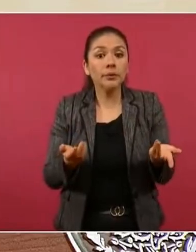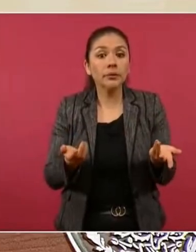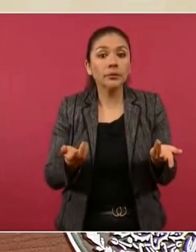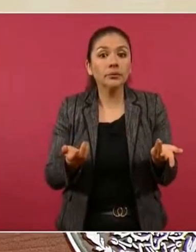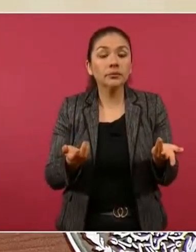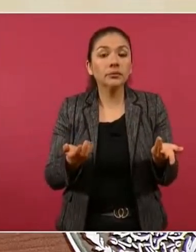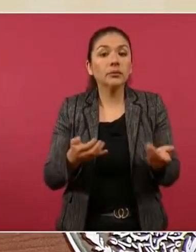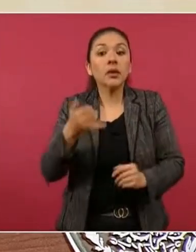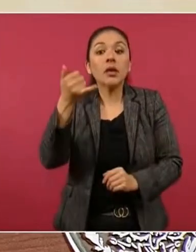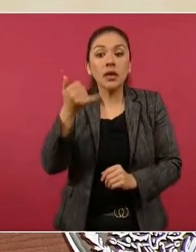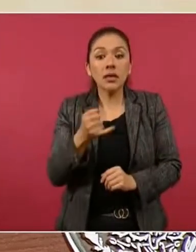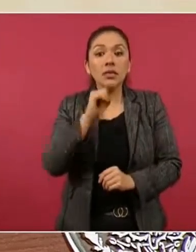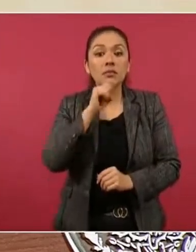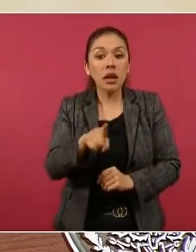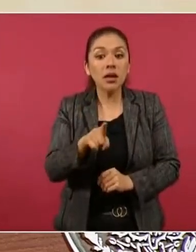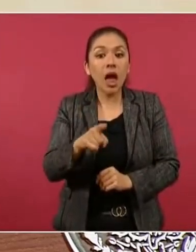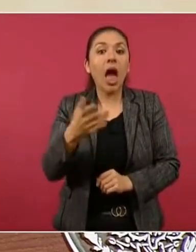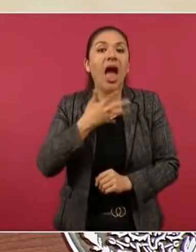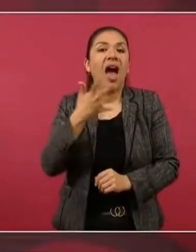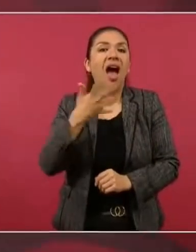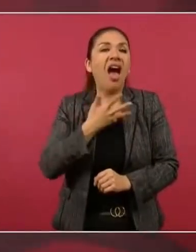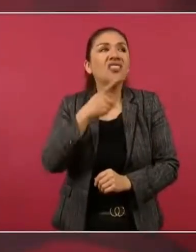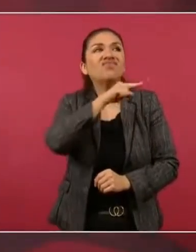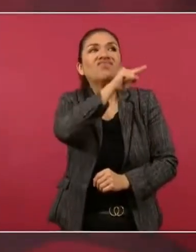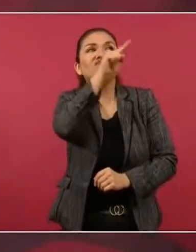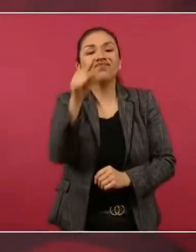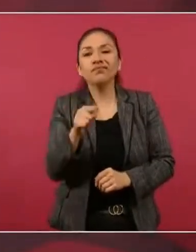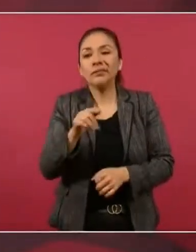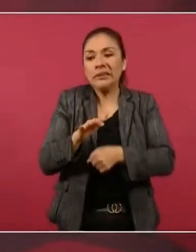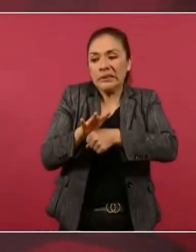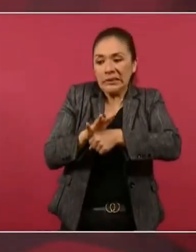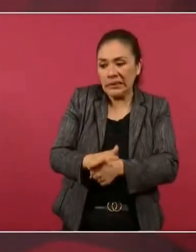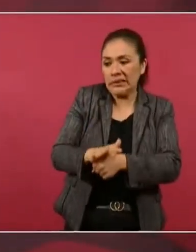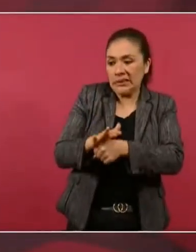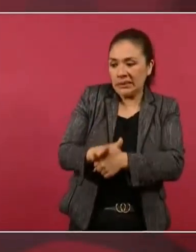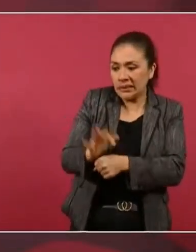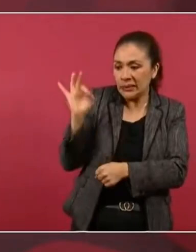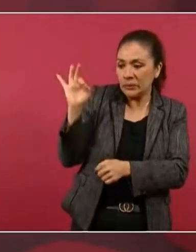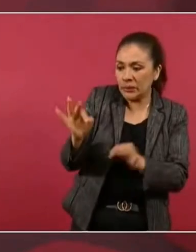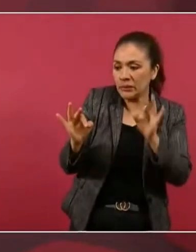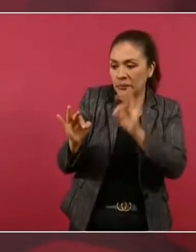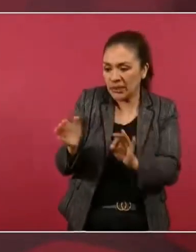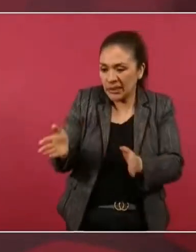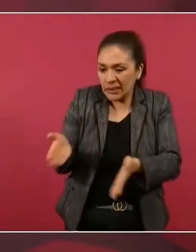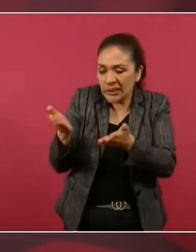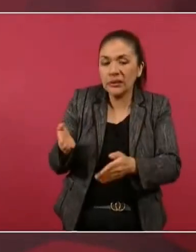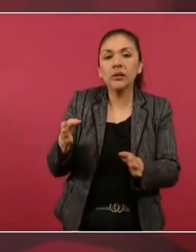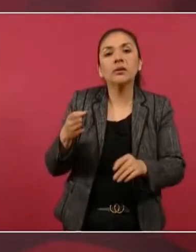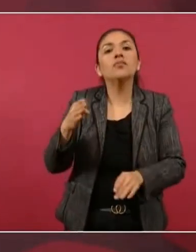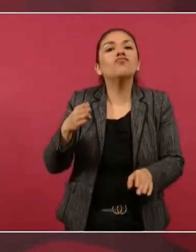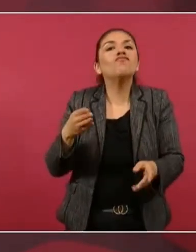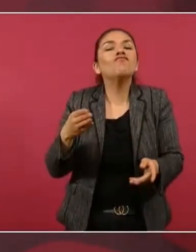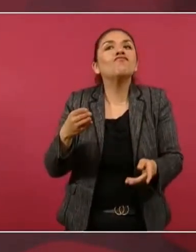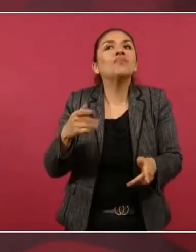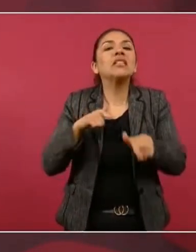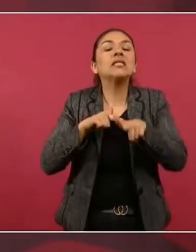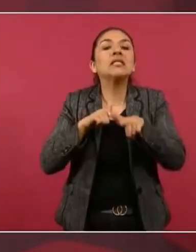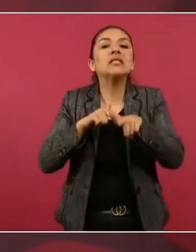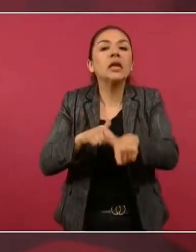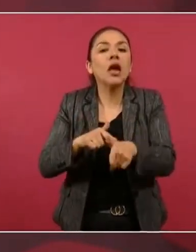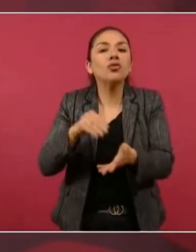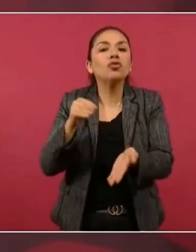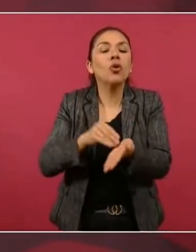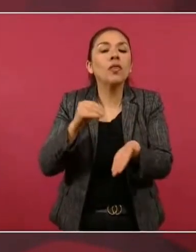hay presiones y le siguen